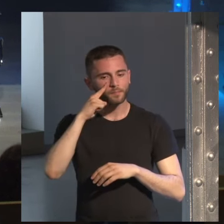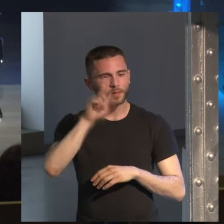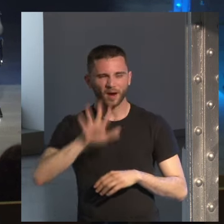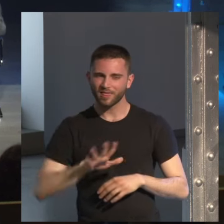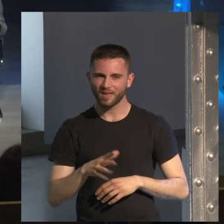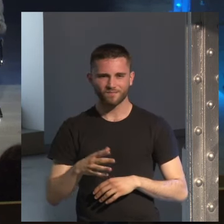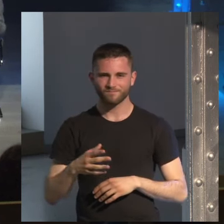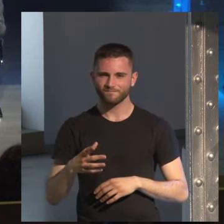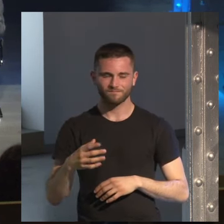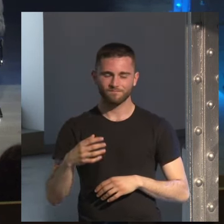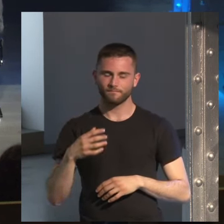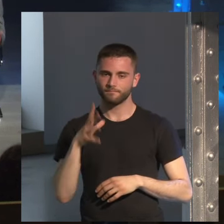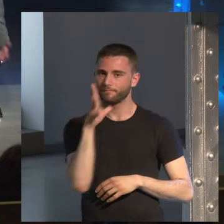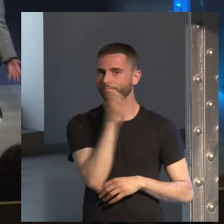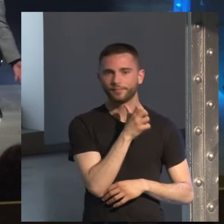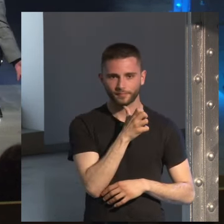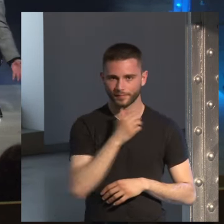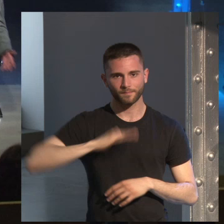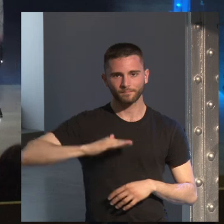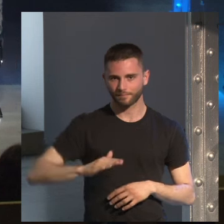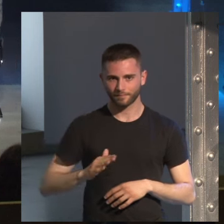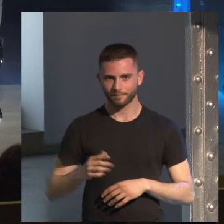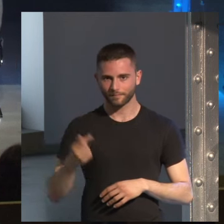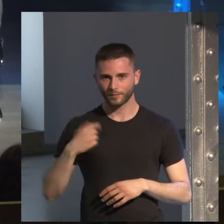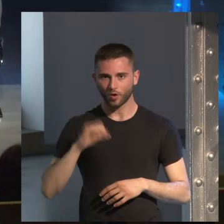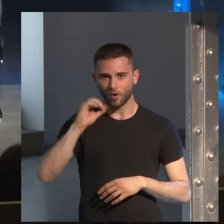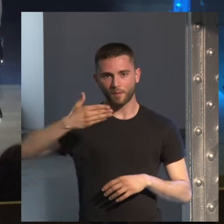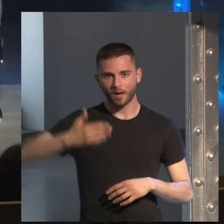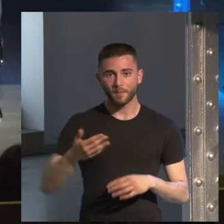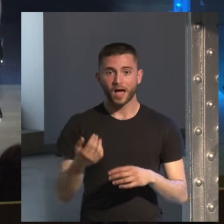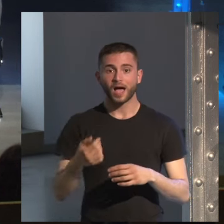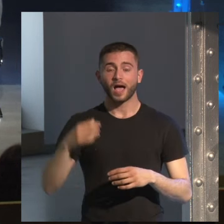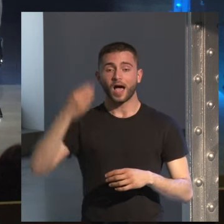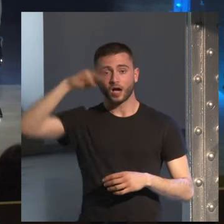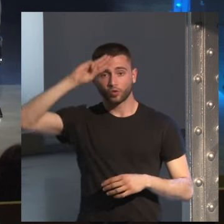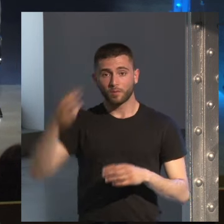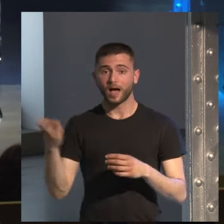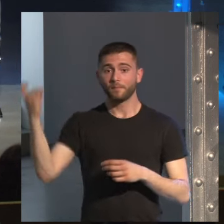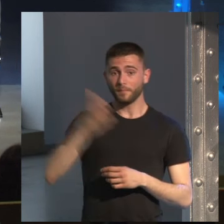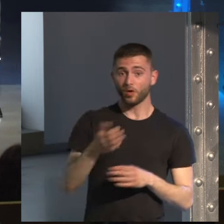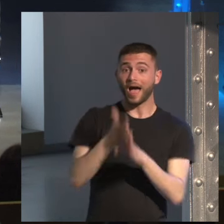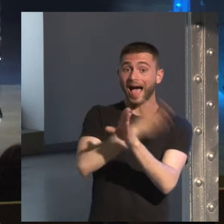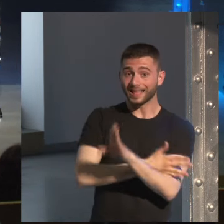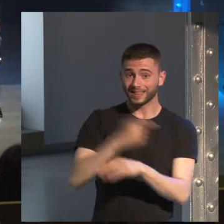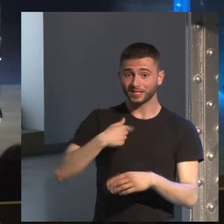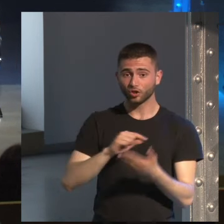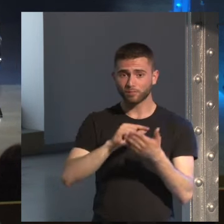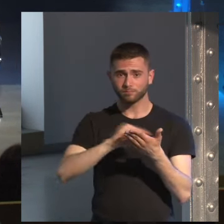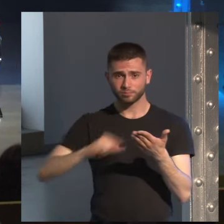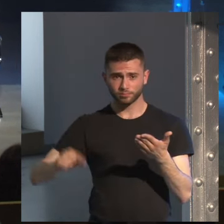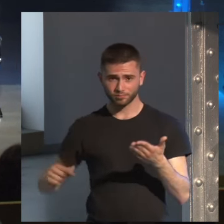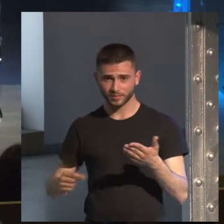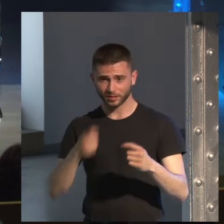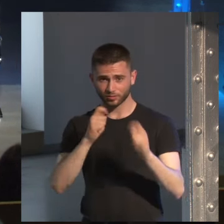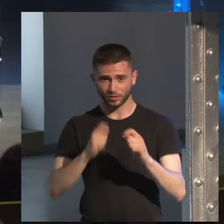criminales crueles eh yo escribí antes de que Obama llegara a Cuba una crónica para el país un artículo un